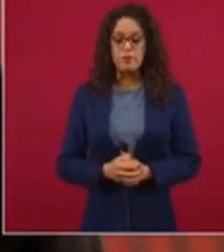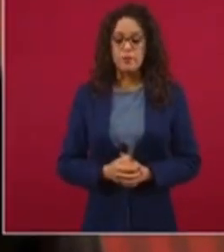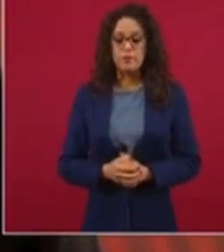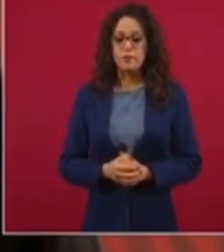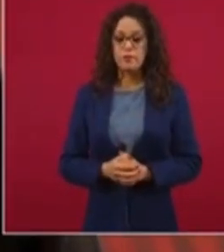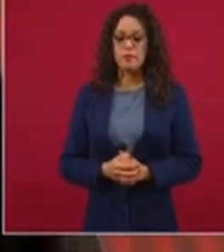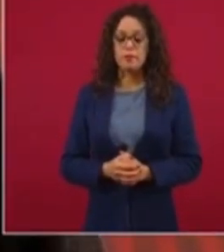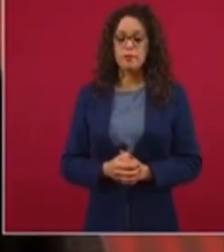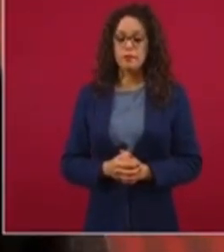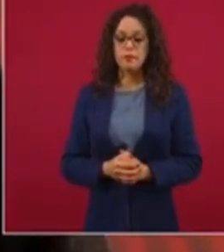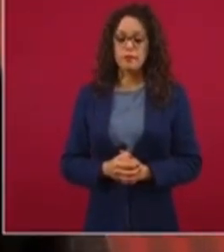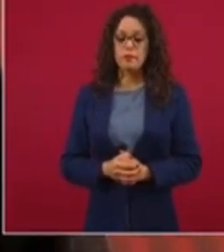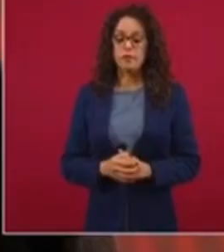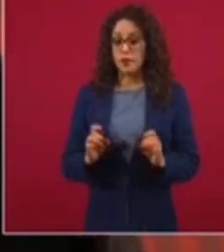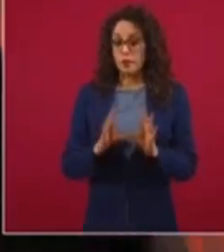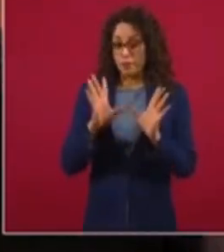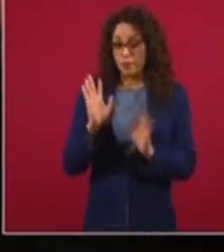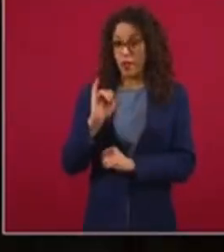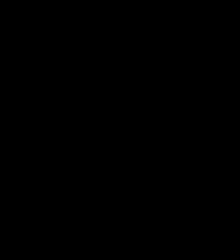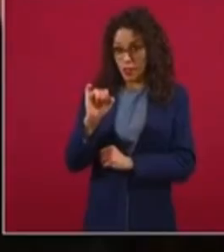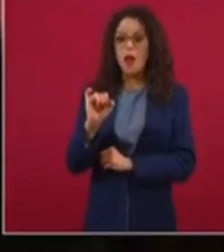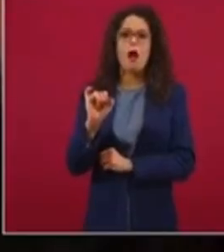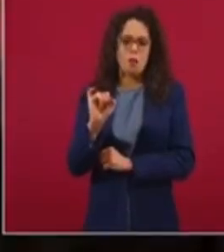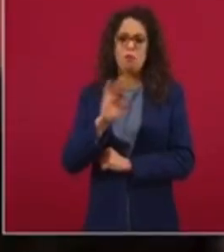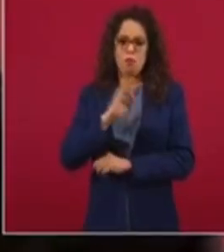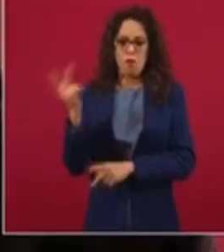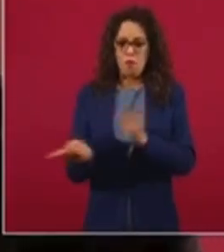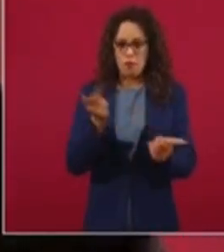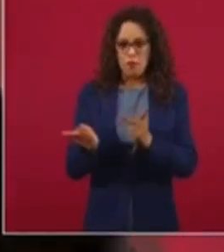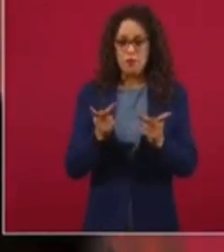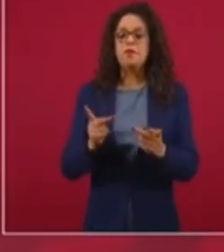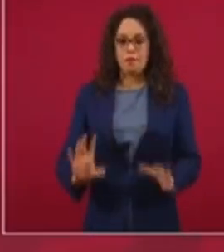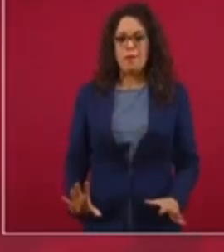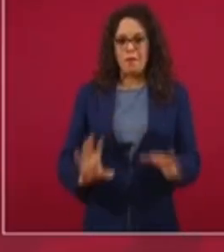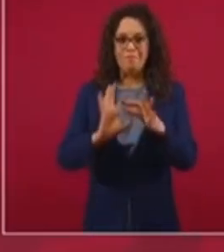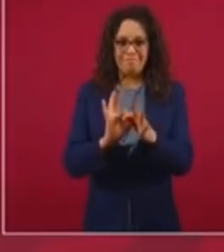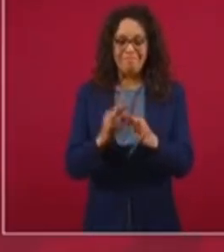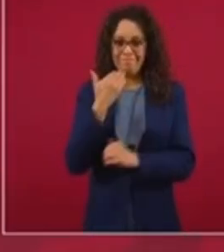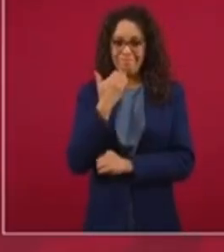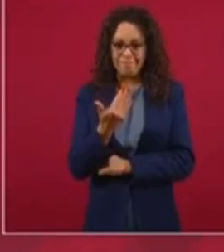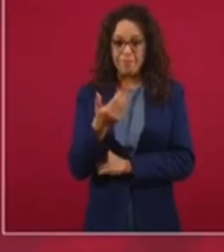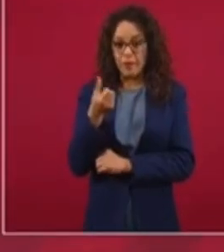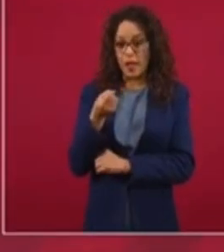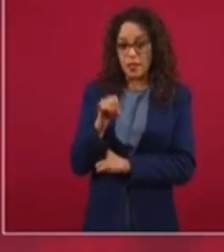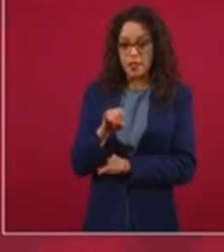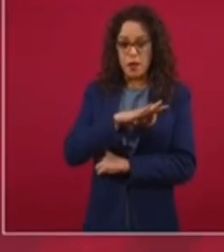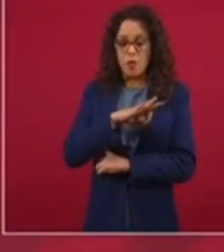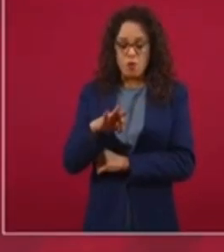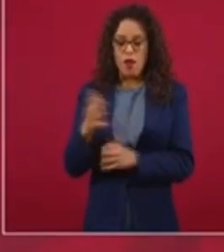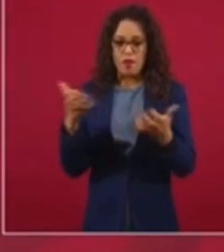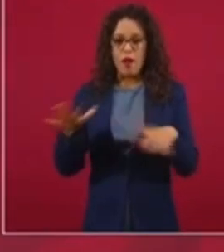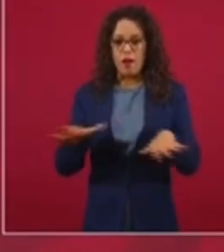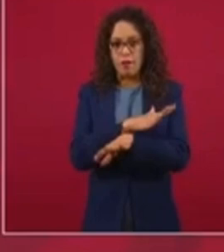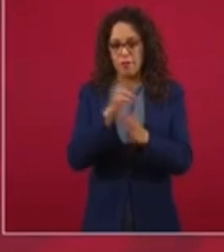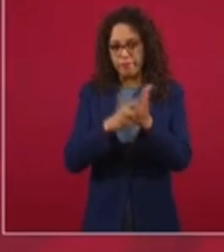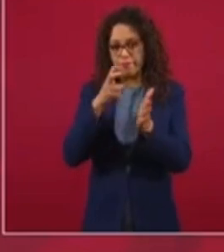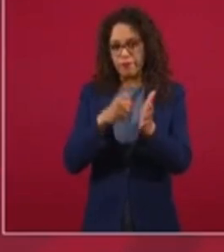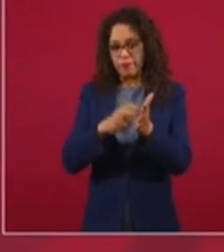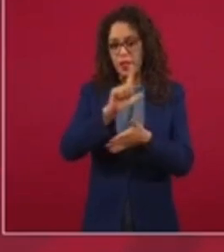puede ser vinculante y lleva a que se modifiquen las leyes